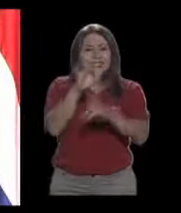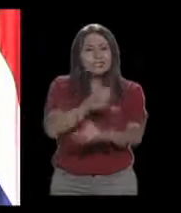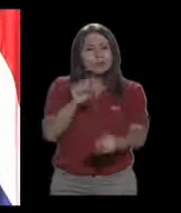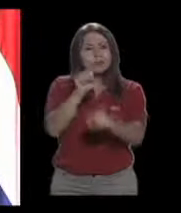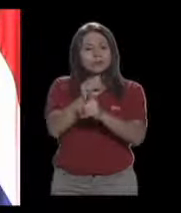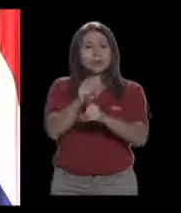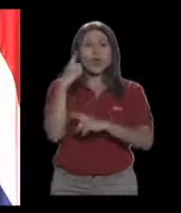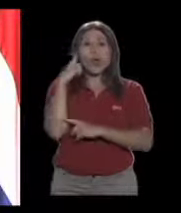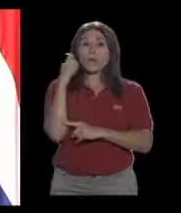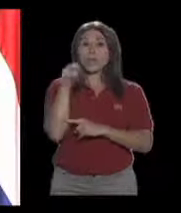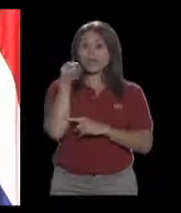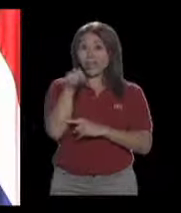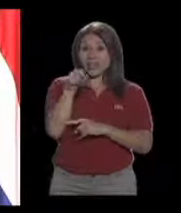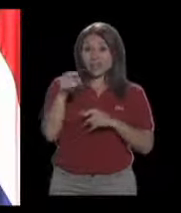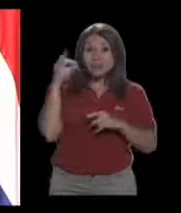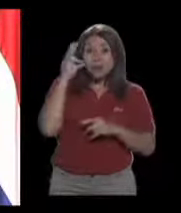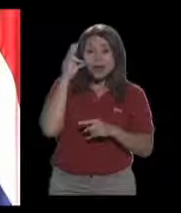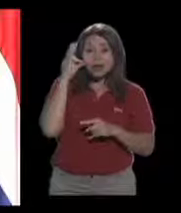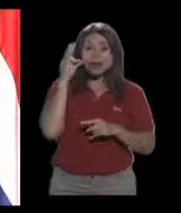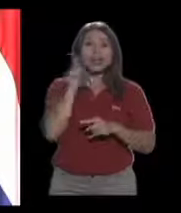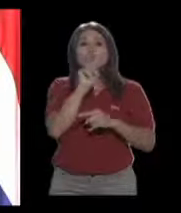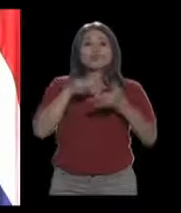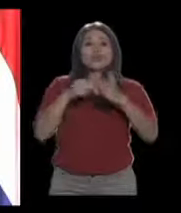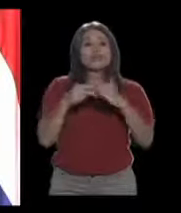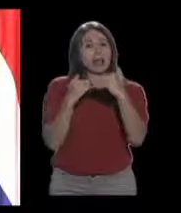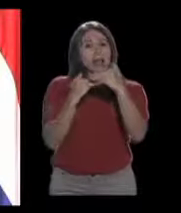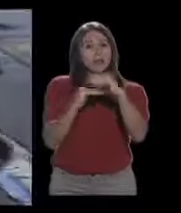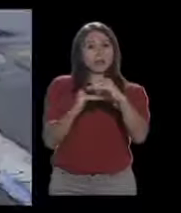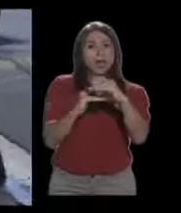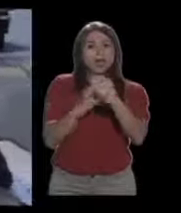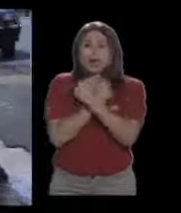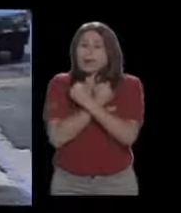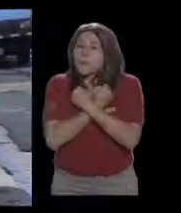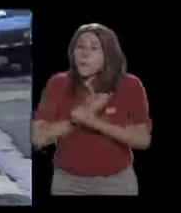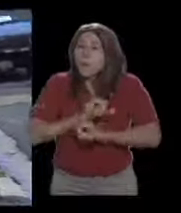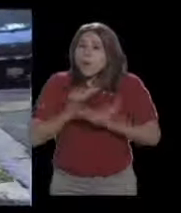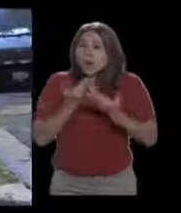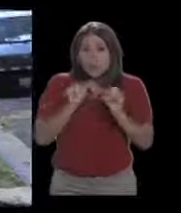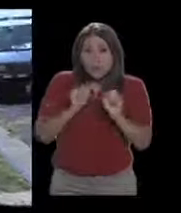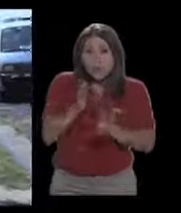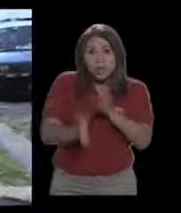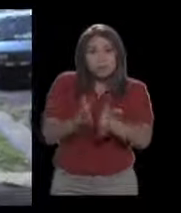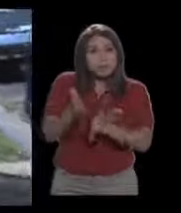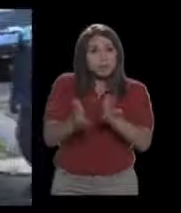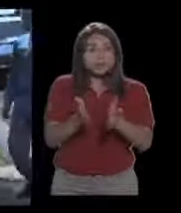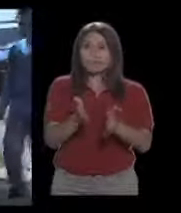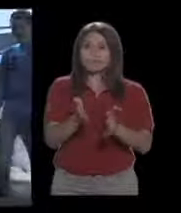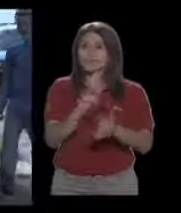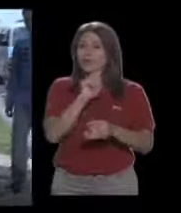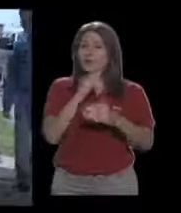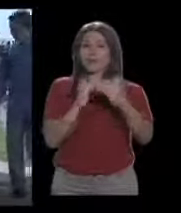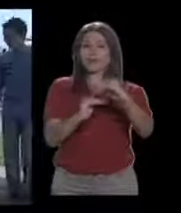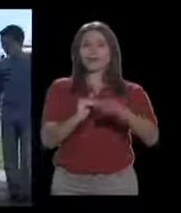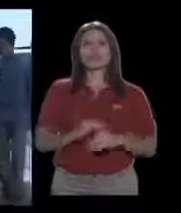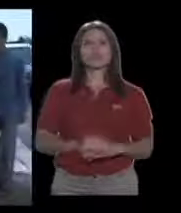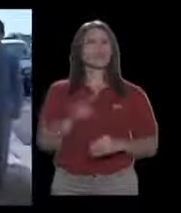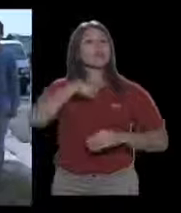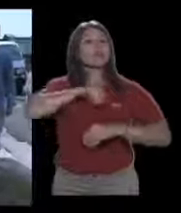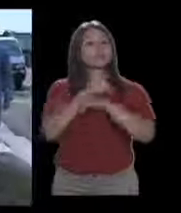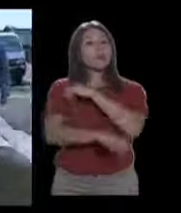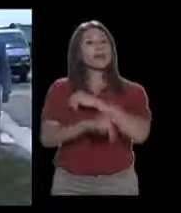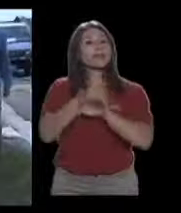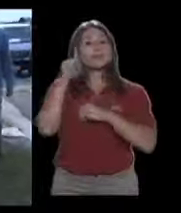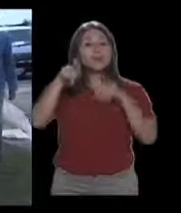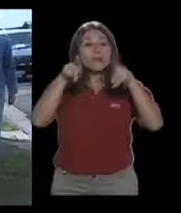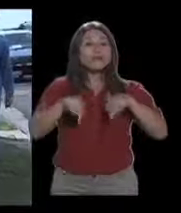que queramos ponerle. Porque esto no le limita su posibilidad de amor, ni le limita su posibilidad de crianza. En nuestro país,